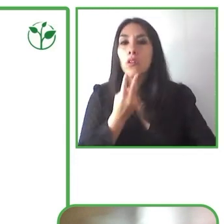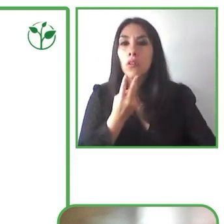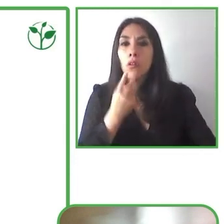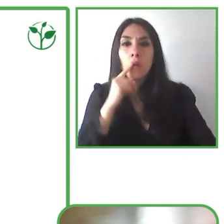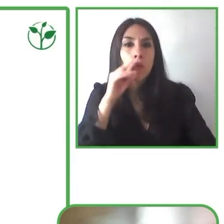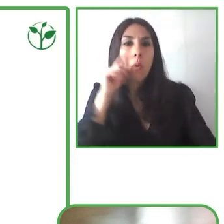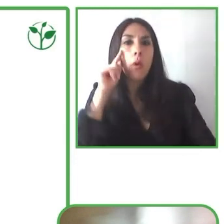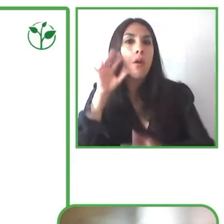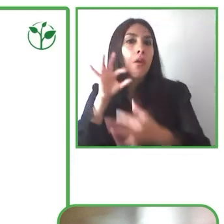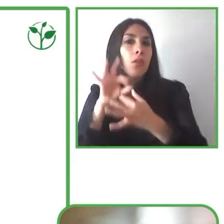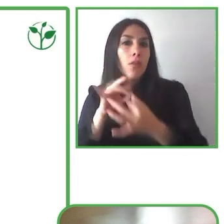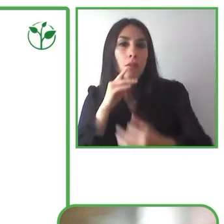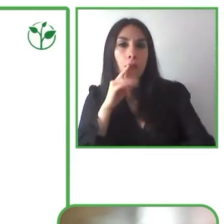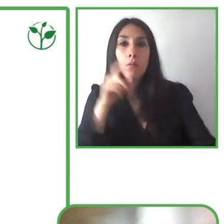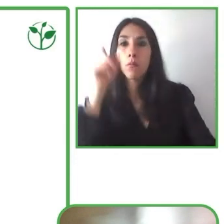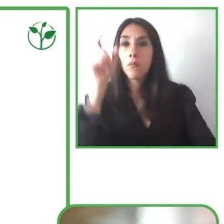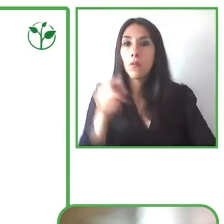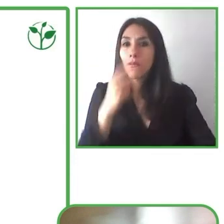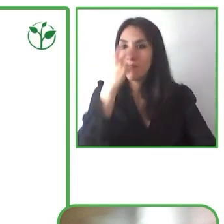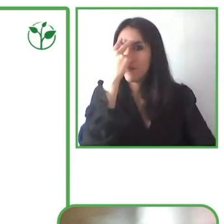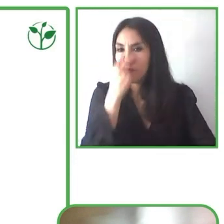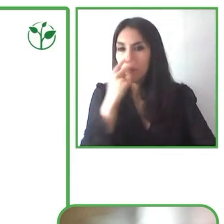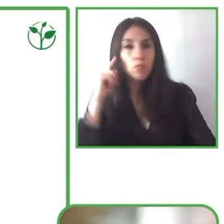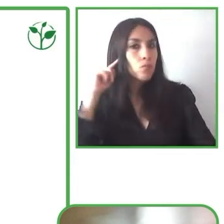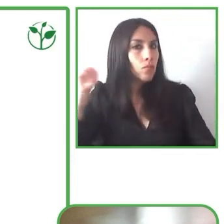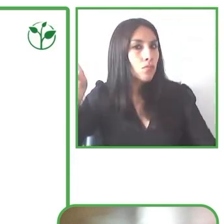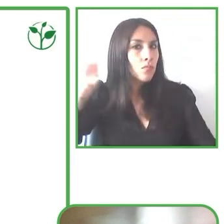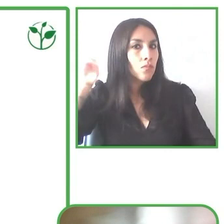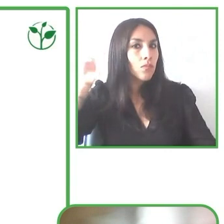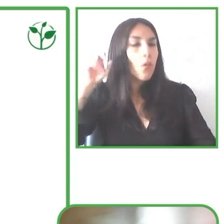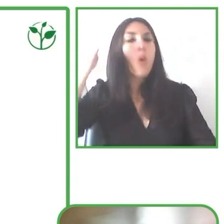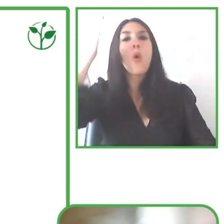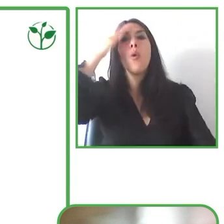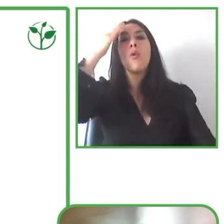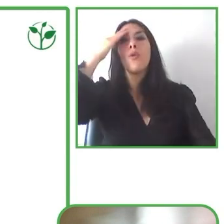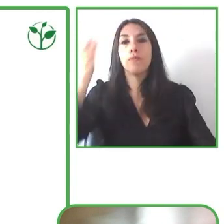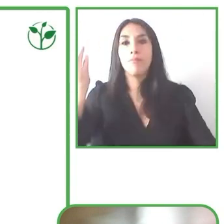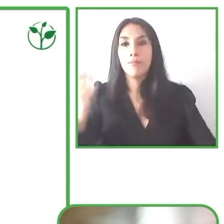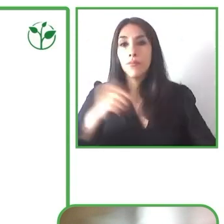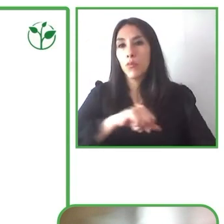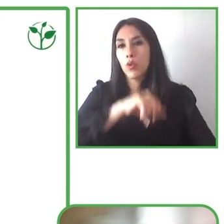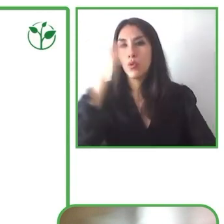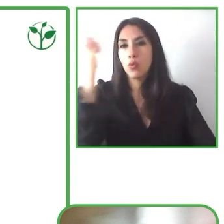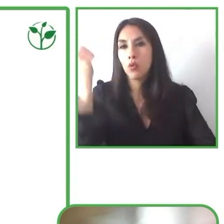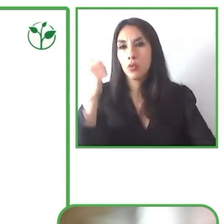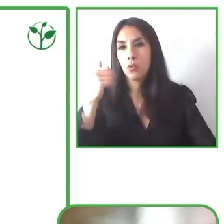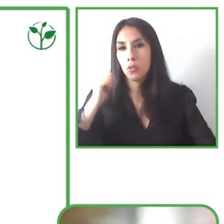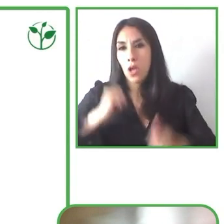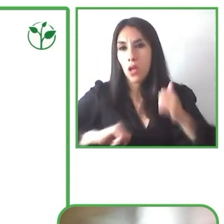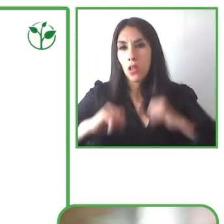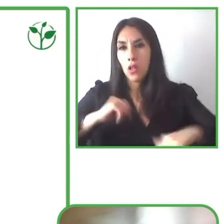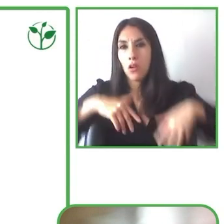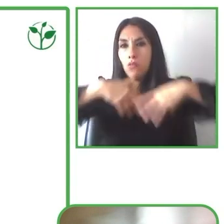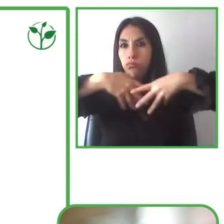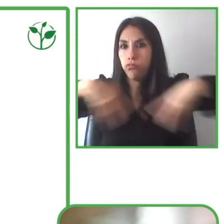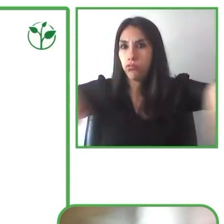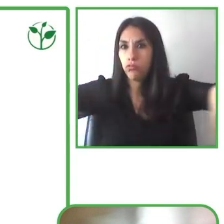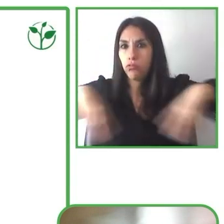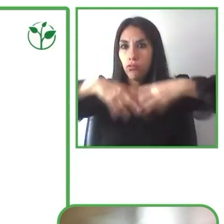Y luego, también en teatro, lo que ofrecemos es subtítulos. De esta manera, estamos ofreciendo